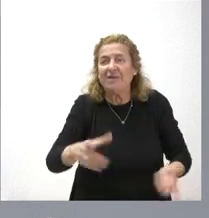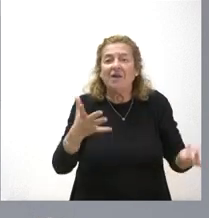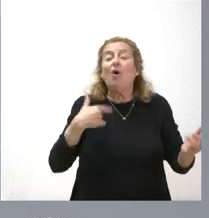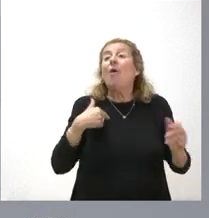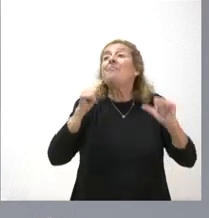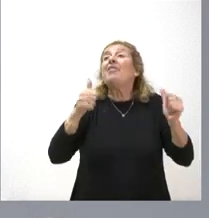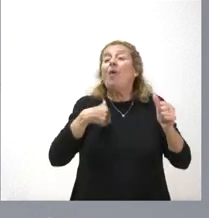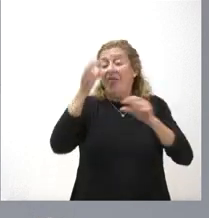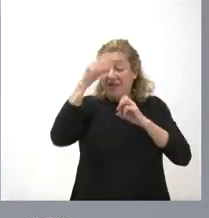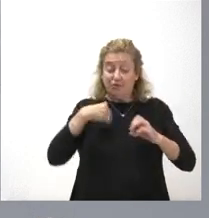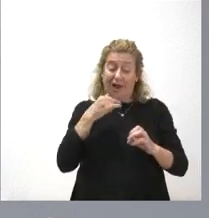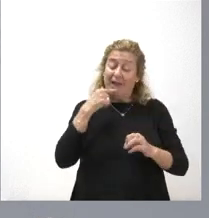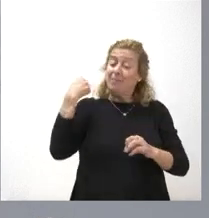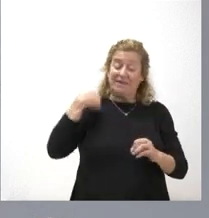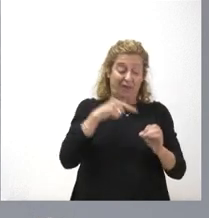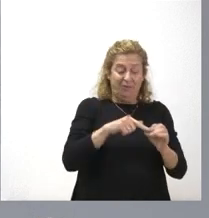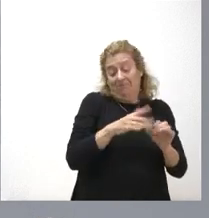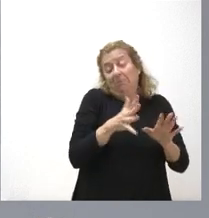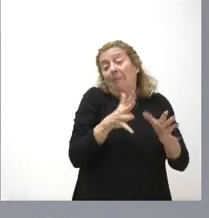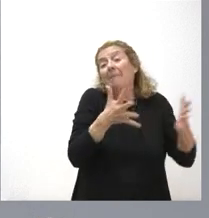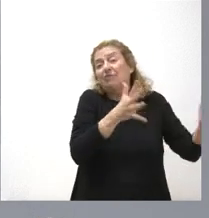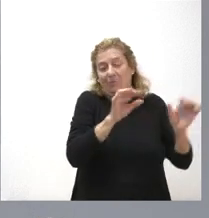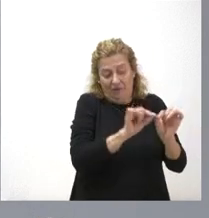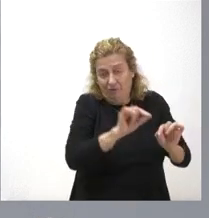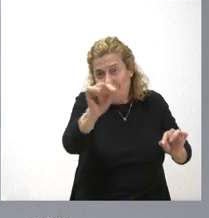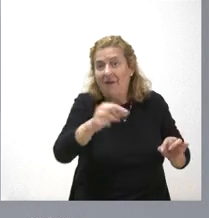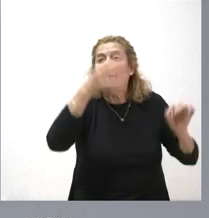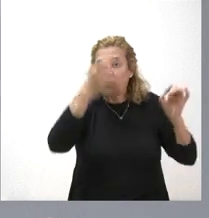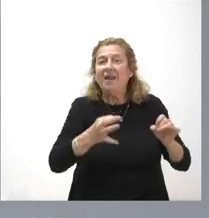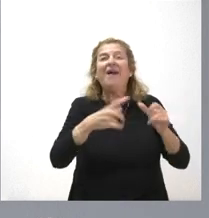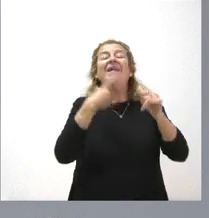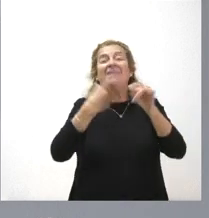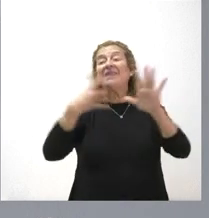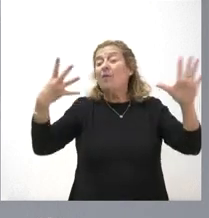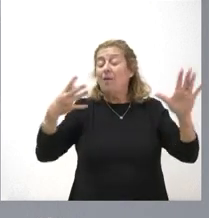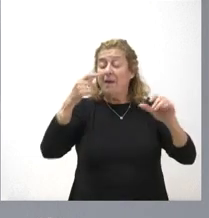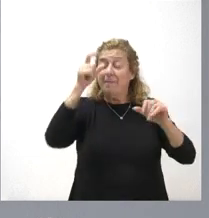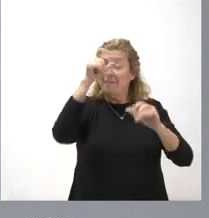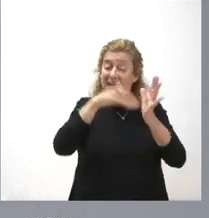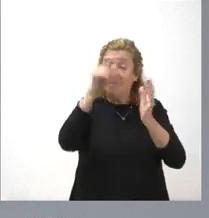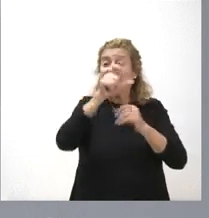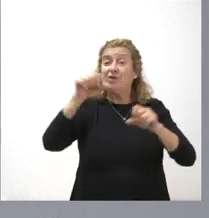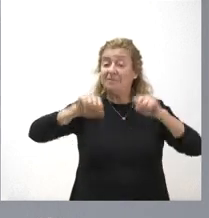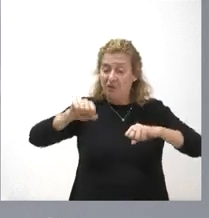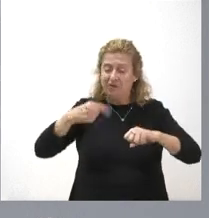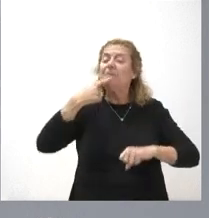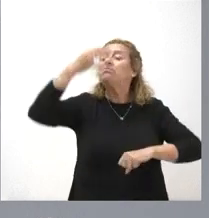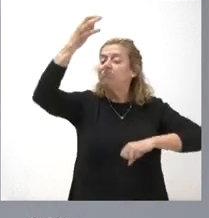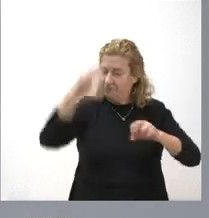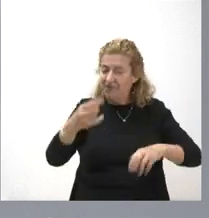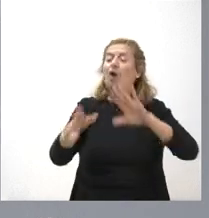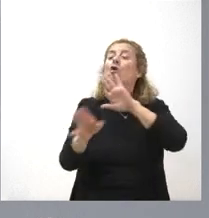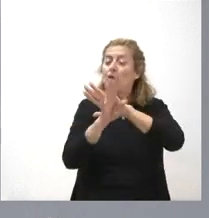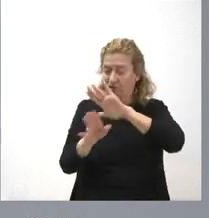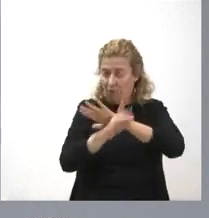tenemos en estos momentos. Es garantizar a esos 39.000 mayores, por ejemplo, que reciben esa ayuda, que la van a